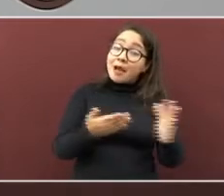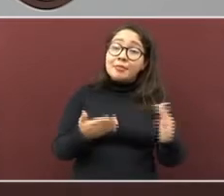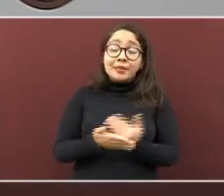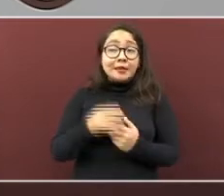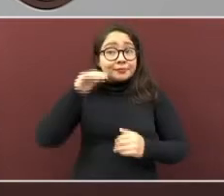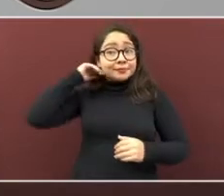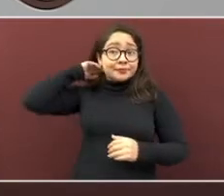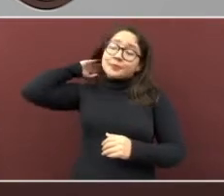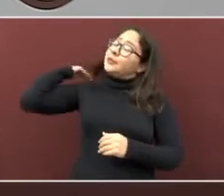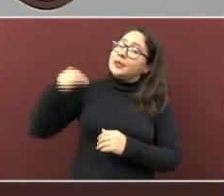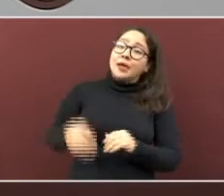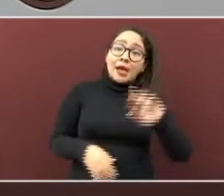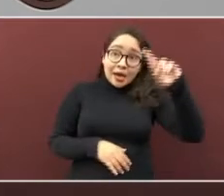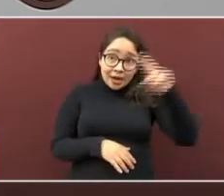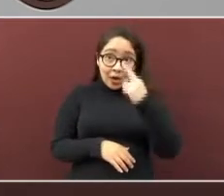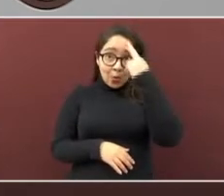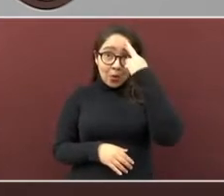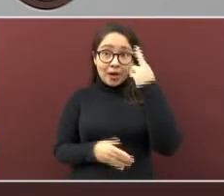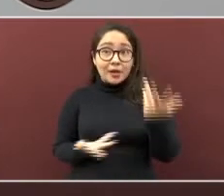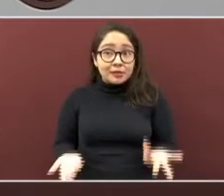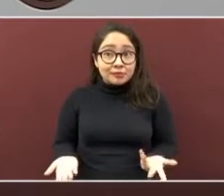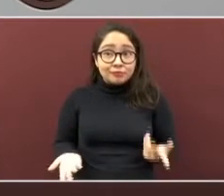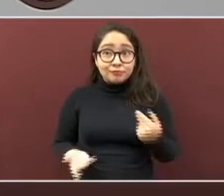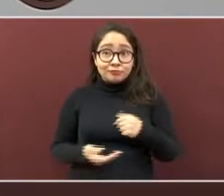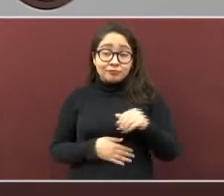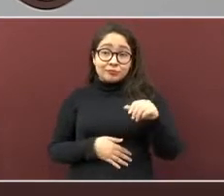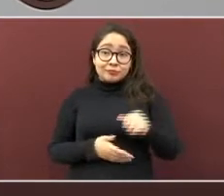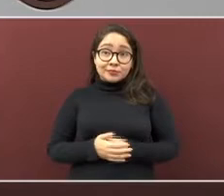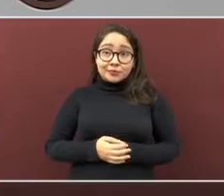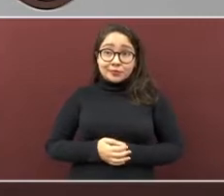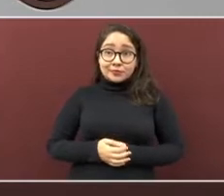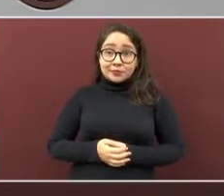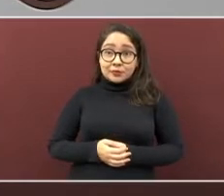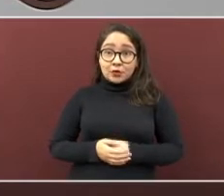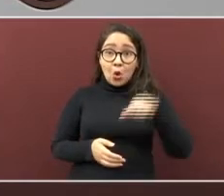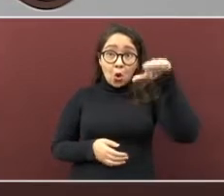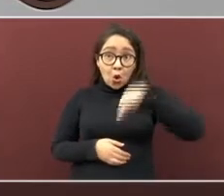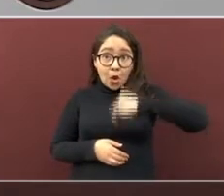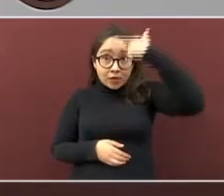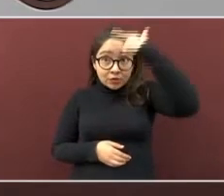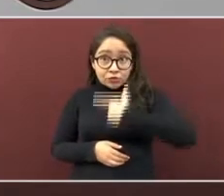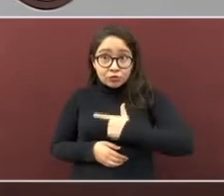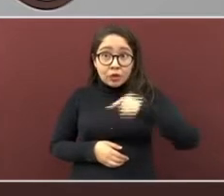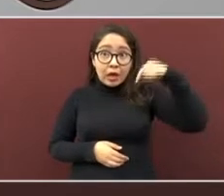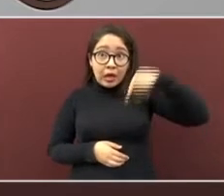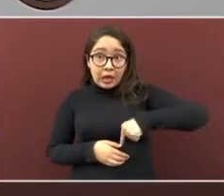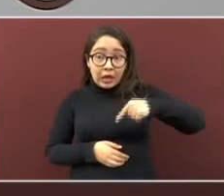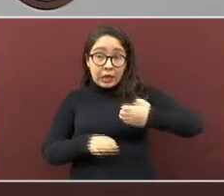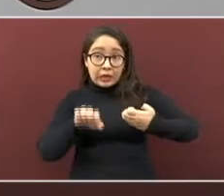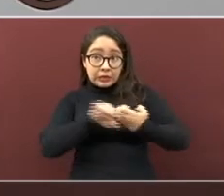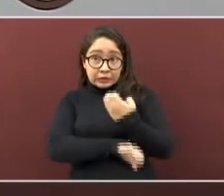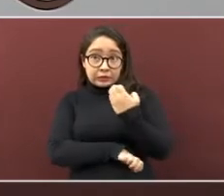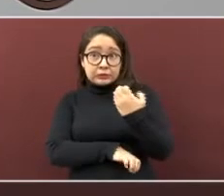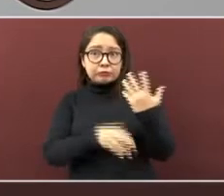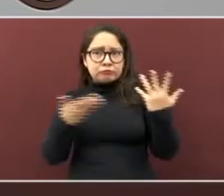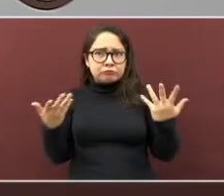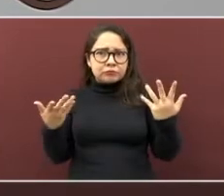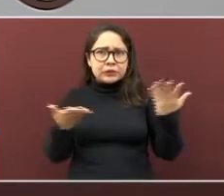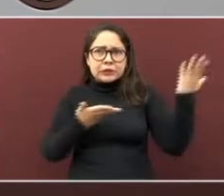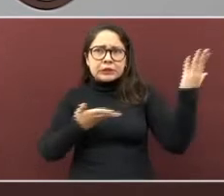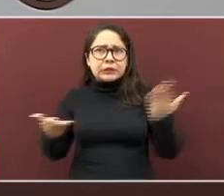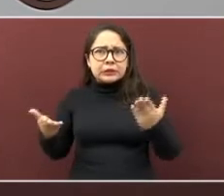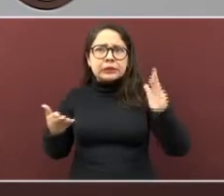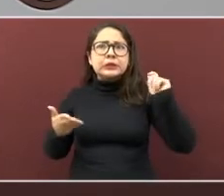quiero recordarles que esta noche va a entrar a nuestro estado el